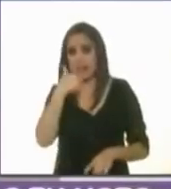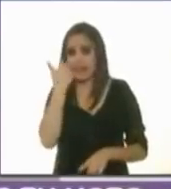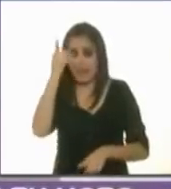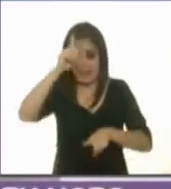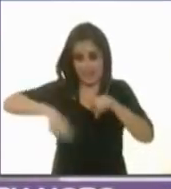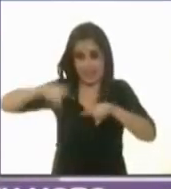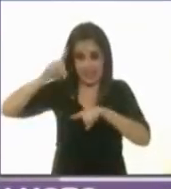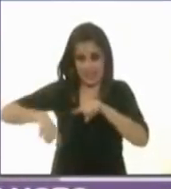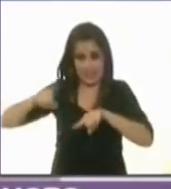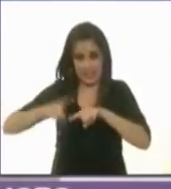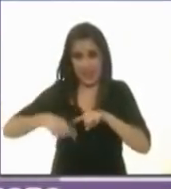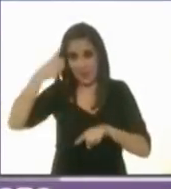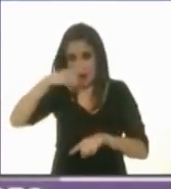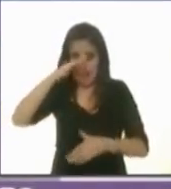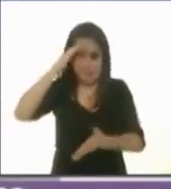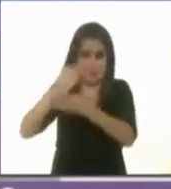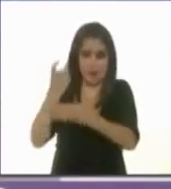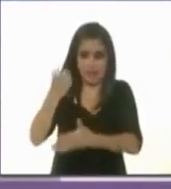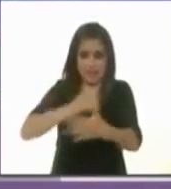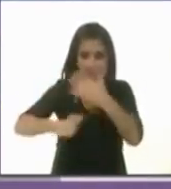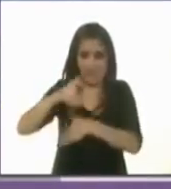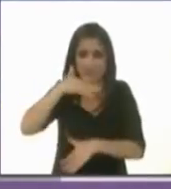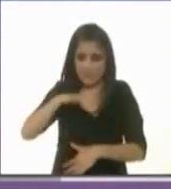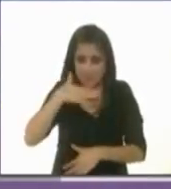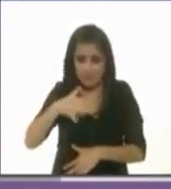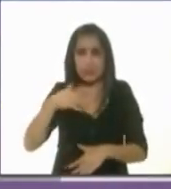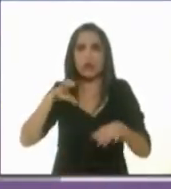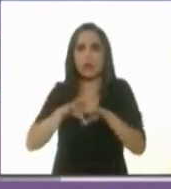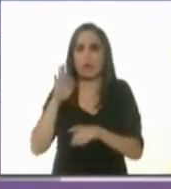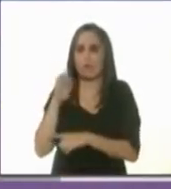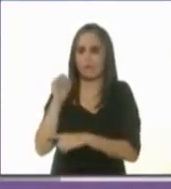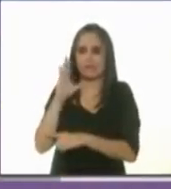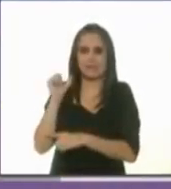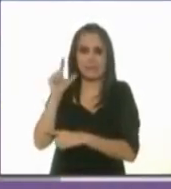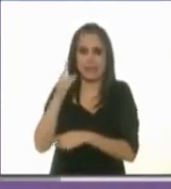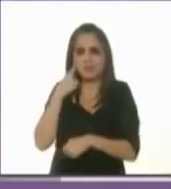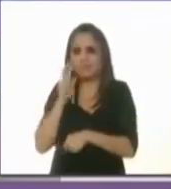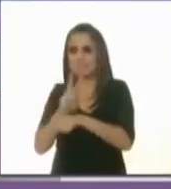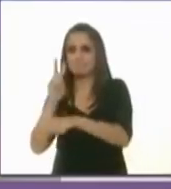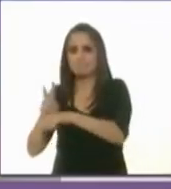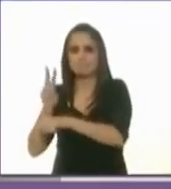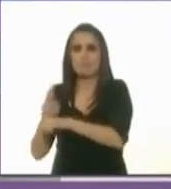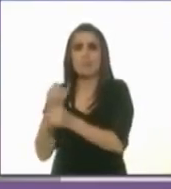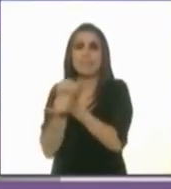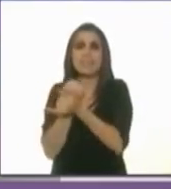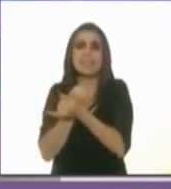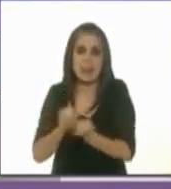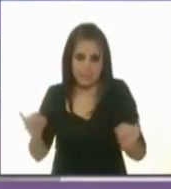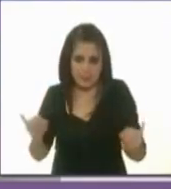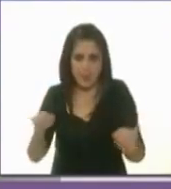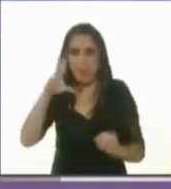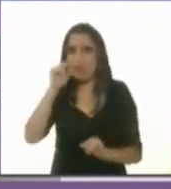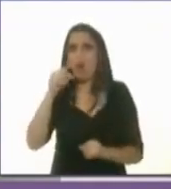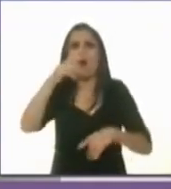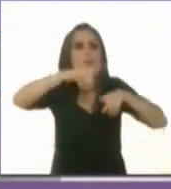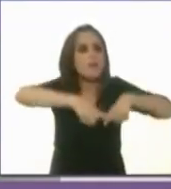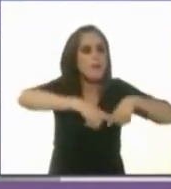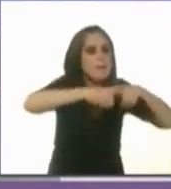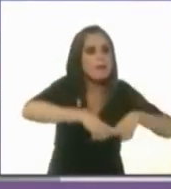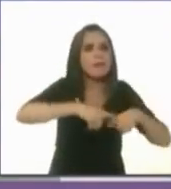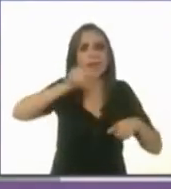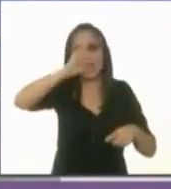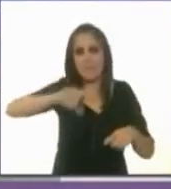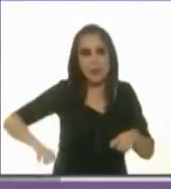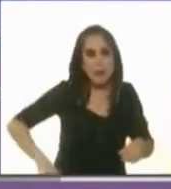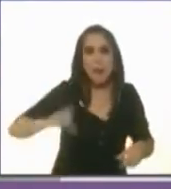eficiencia la corrupción, vamos a tener un fiscal anticorrupción independiente, que no le deba su chamba a nadie, ni a la jefa de